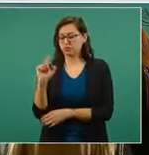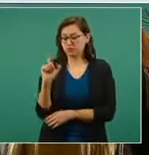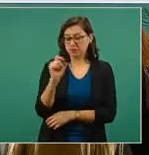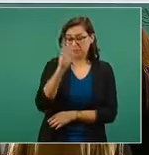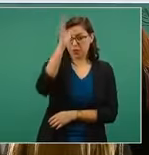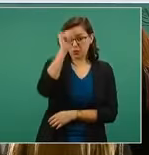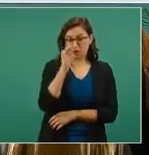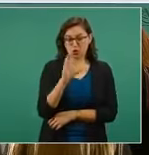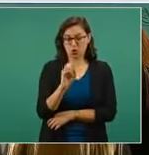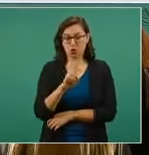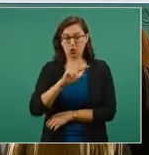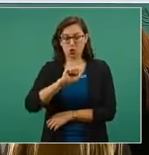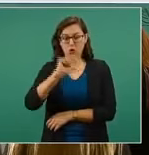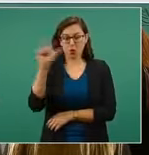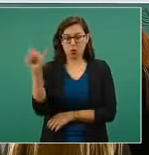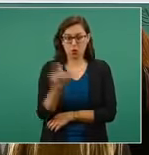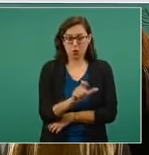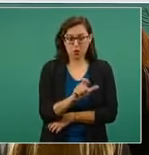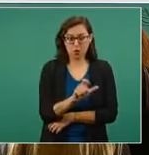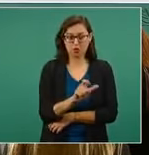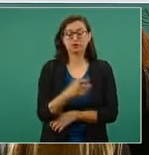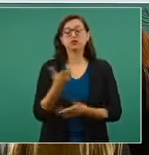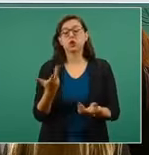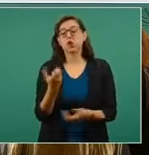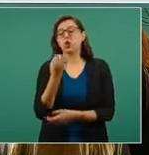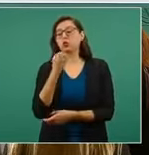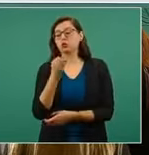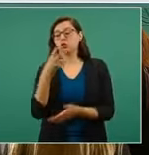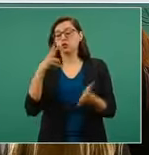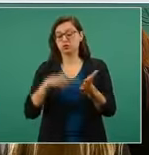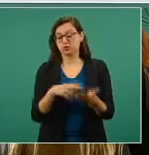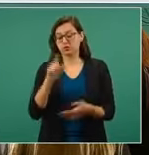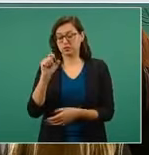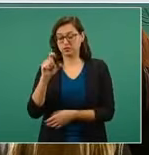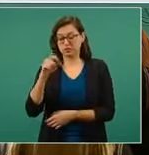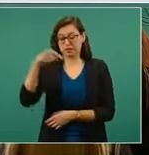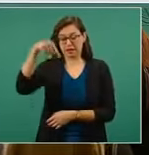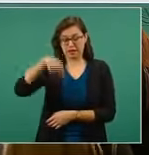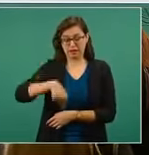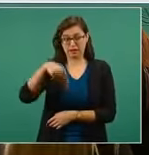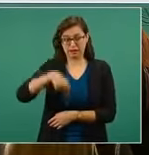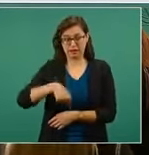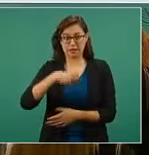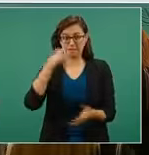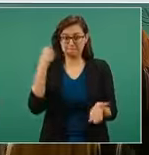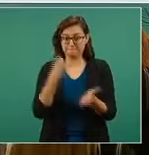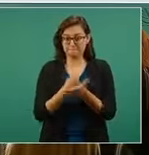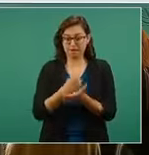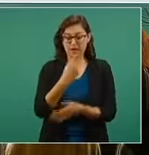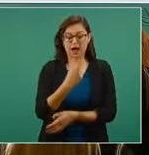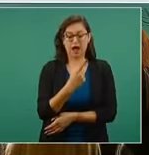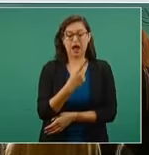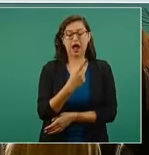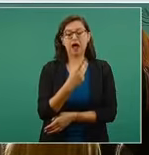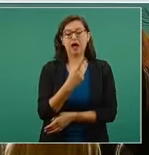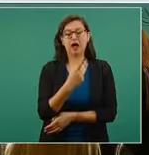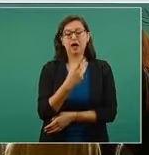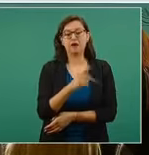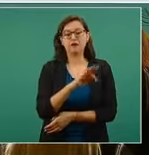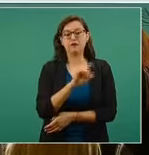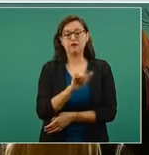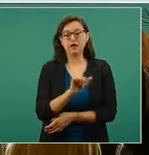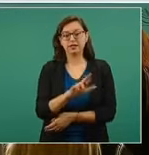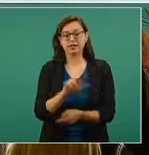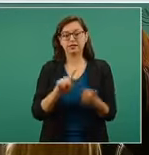octubre del 2020 el presidente aquí en la mañanera firmó los acuerdos con Pfizer, AstraZeneca y CanSino. En